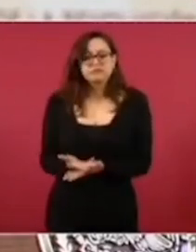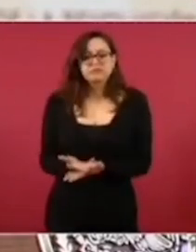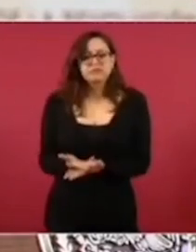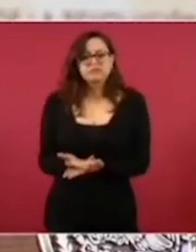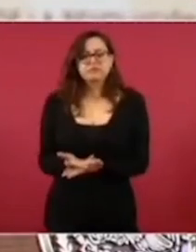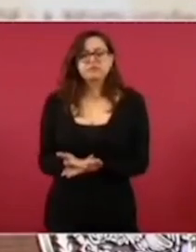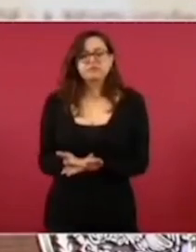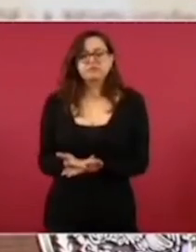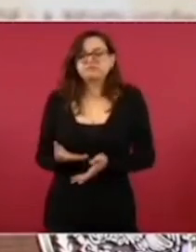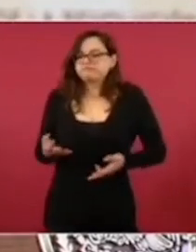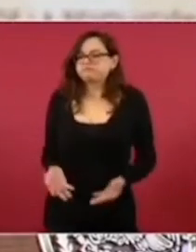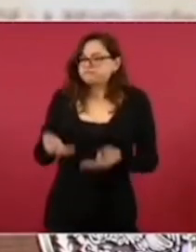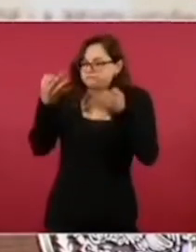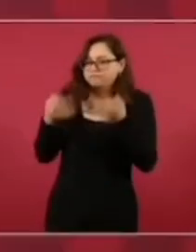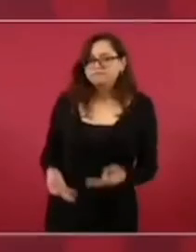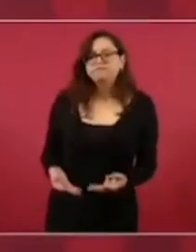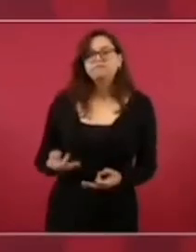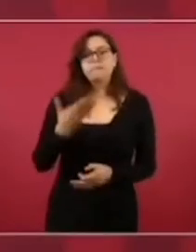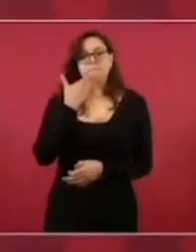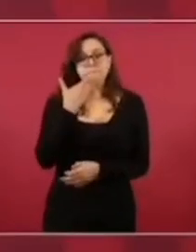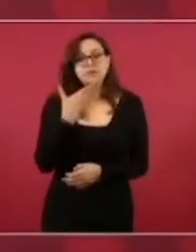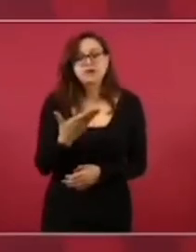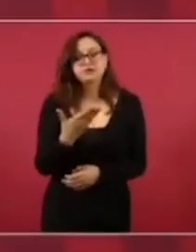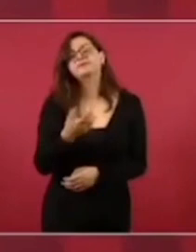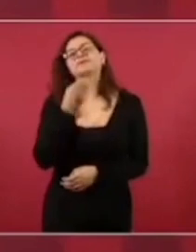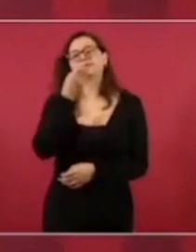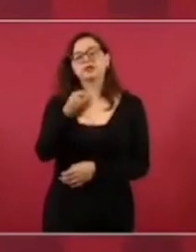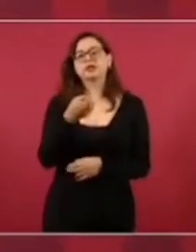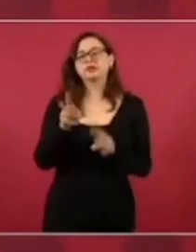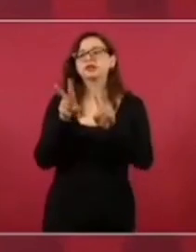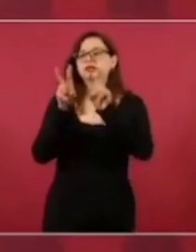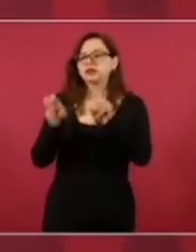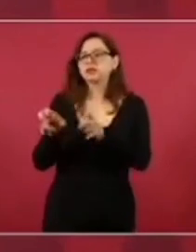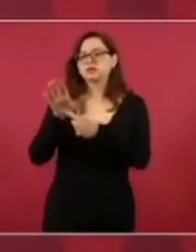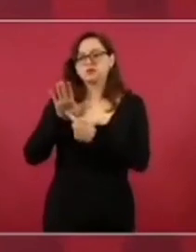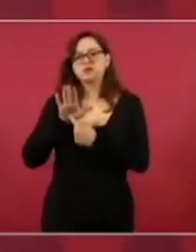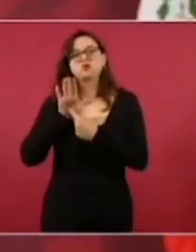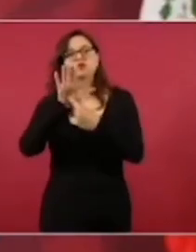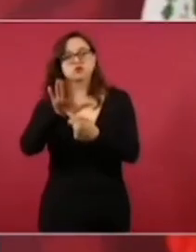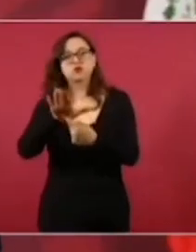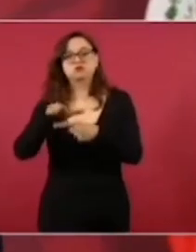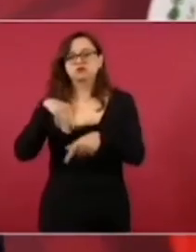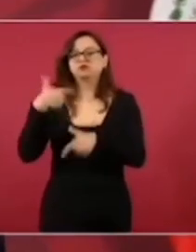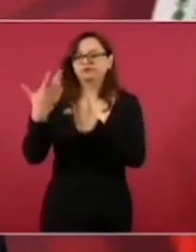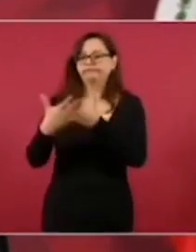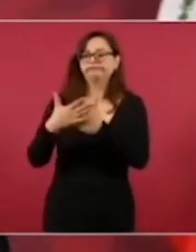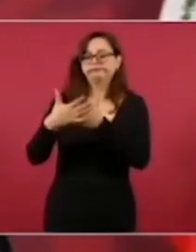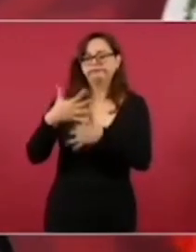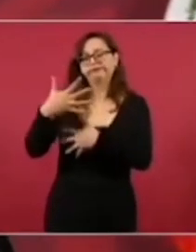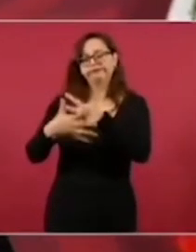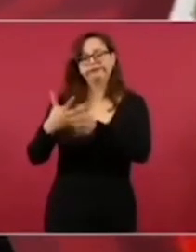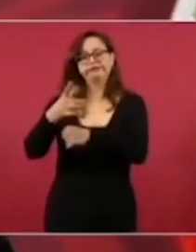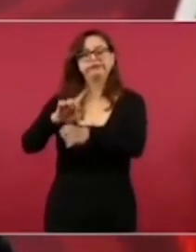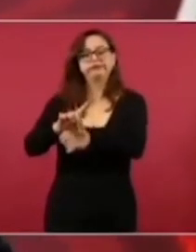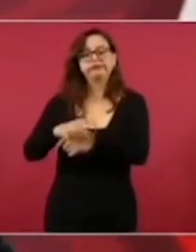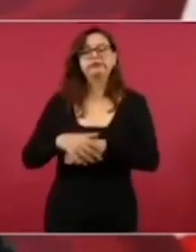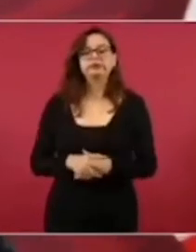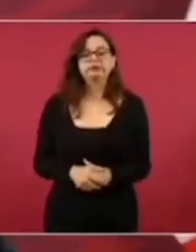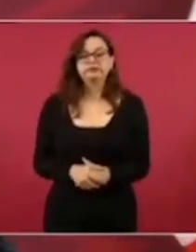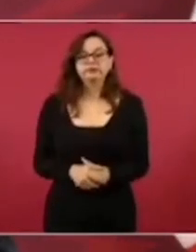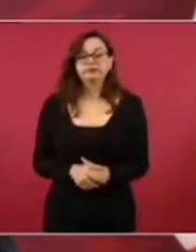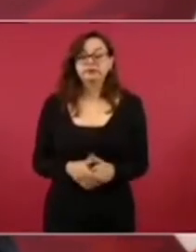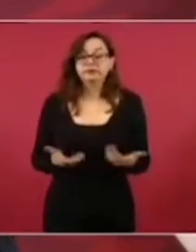ejemplar de los mejores del mundo, aunque